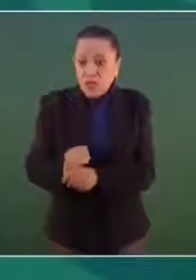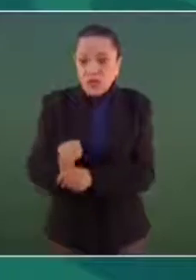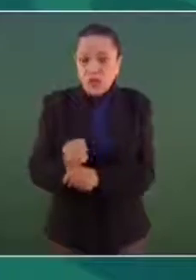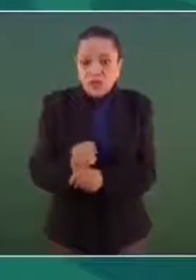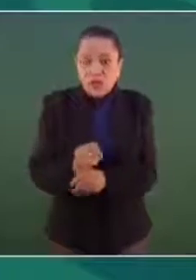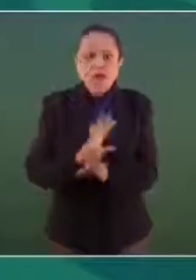se va a dar a conocer.